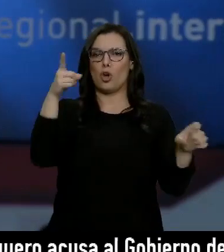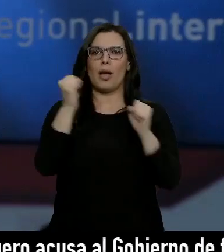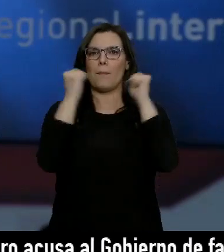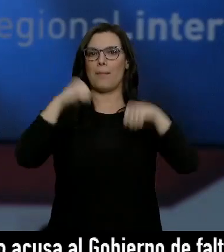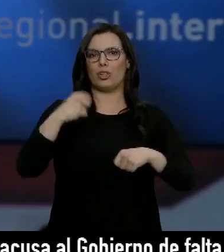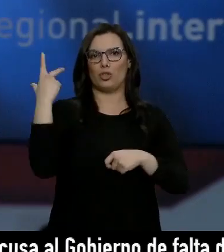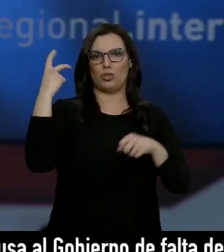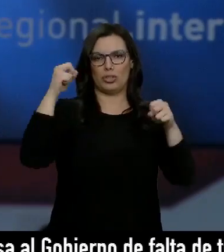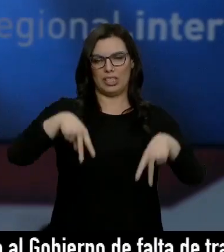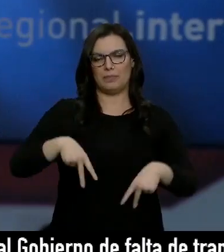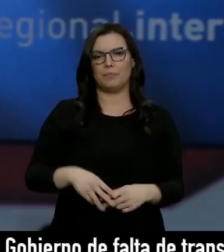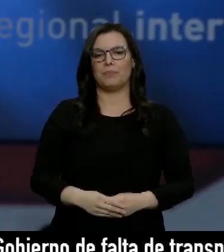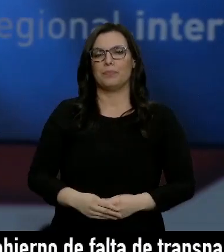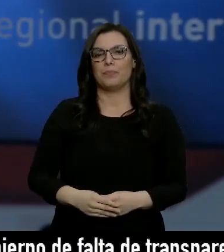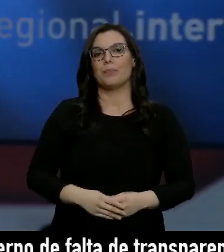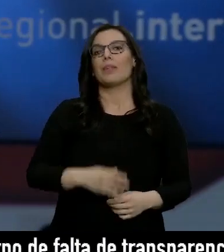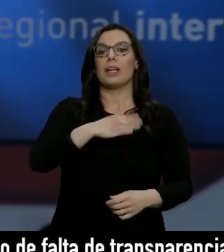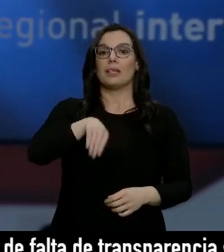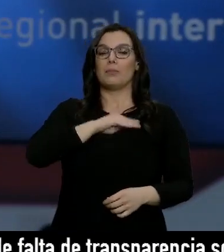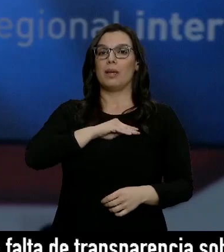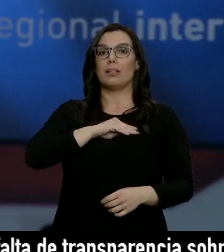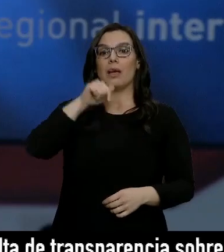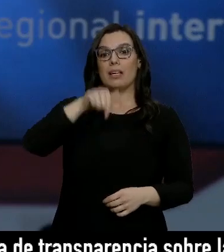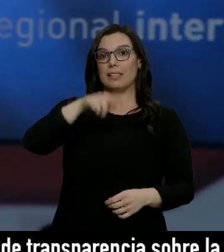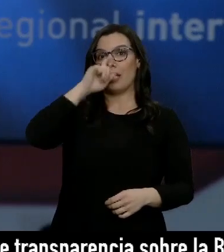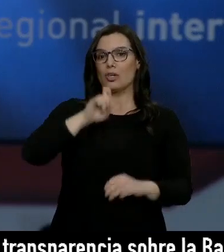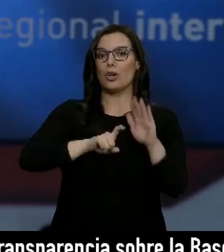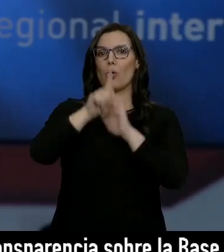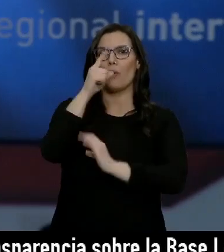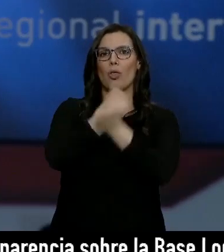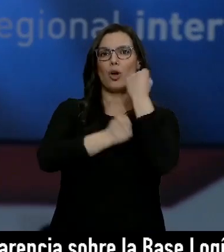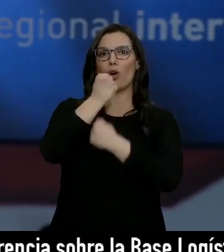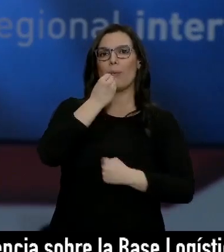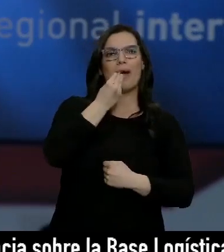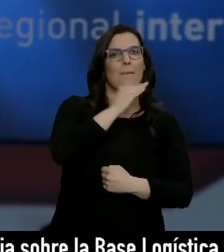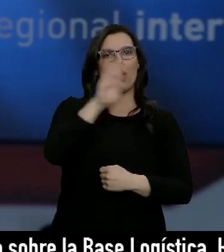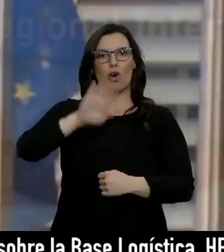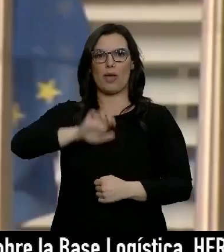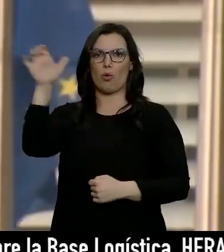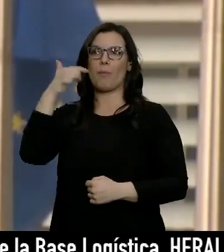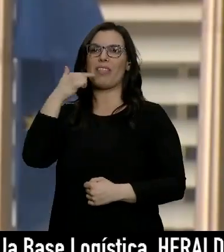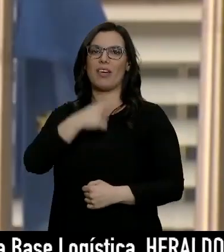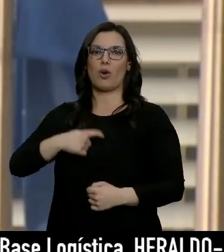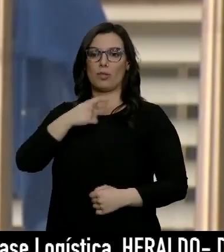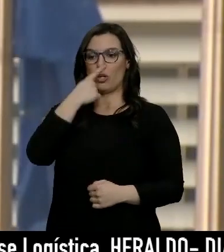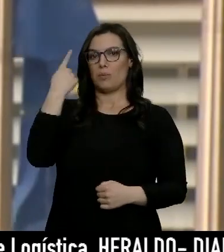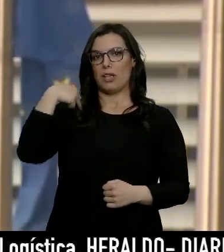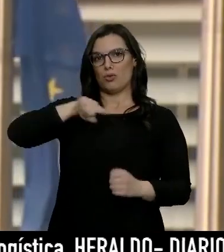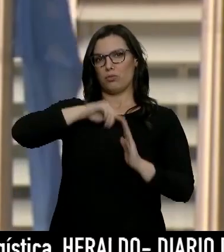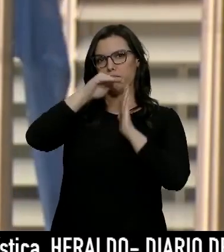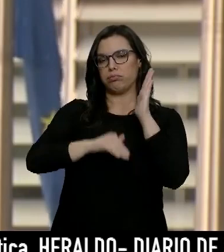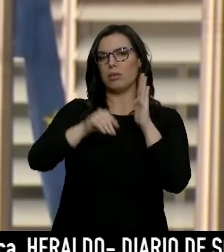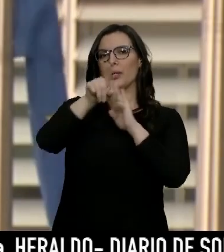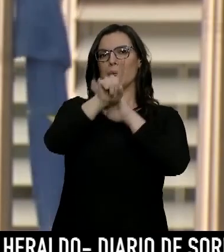España será el país europeo con una mayor recuperación económica este año según la Comisión Europea. Después de haber caído en 2020 un